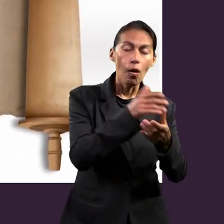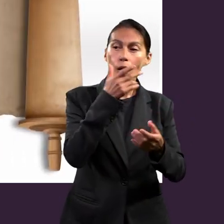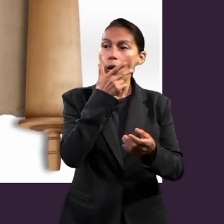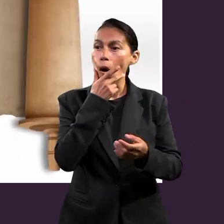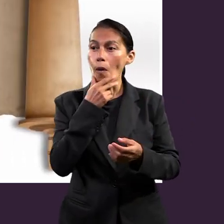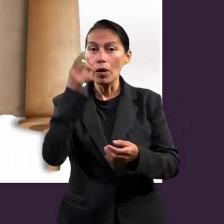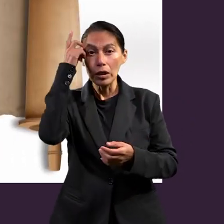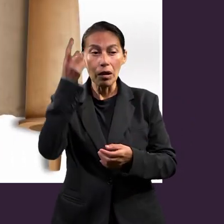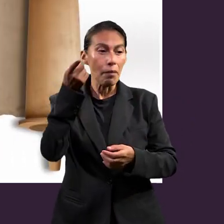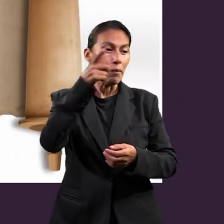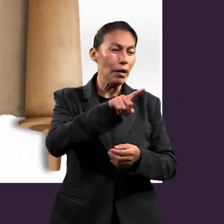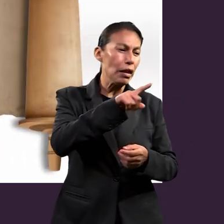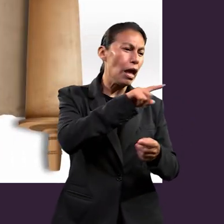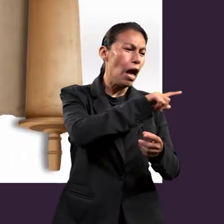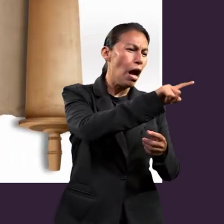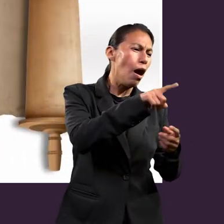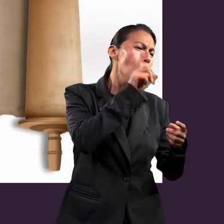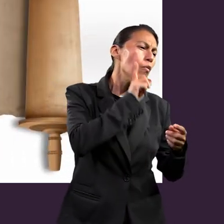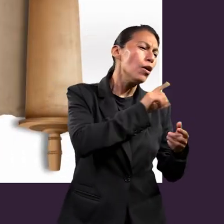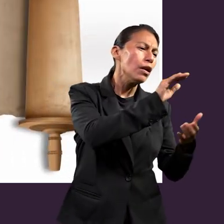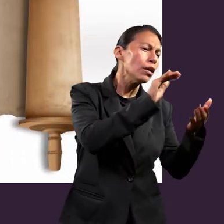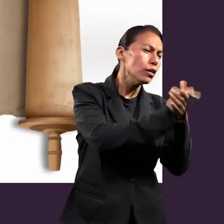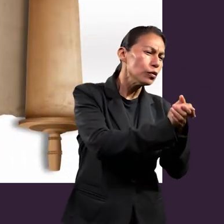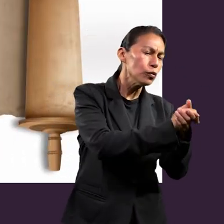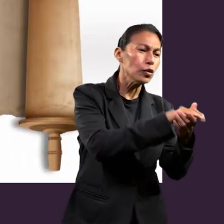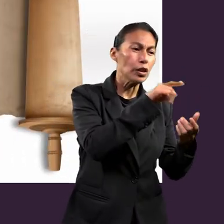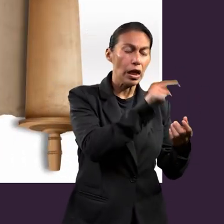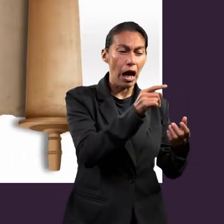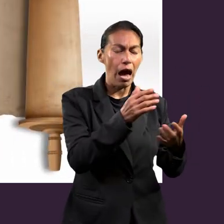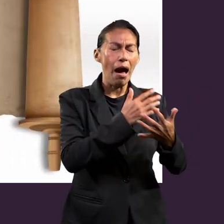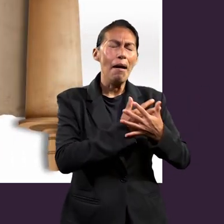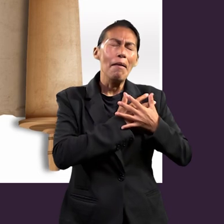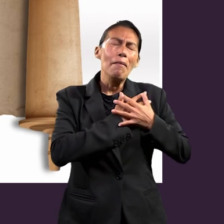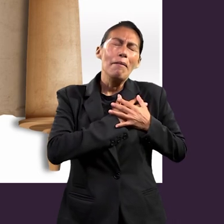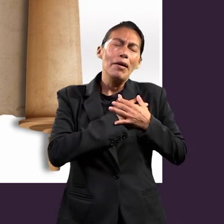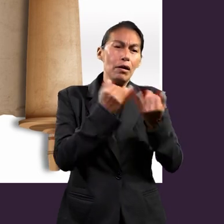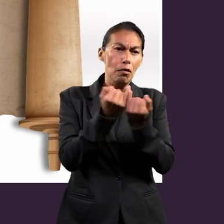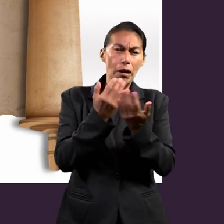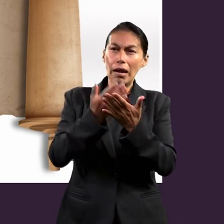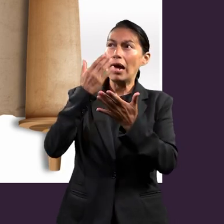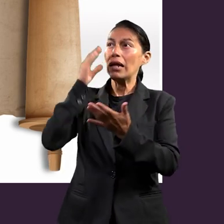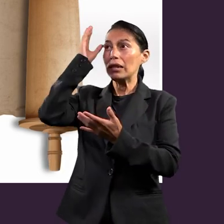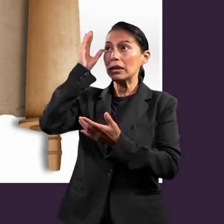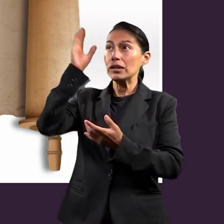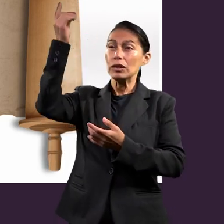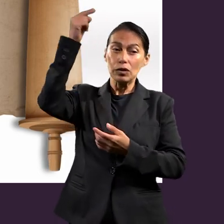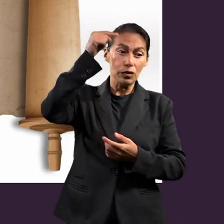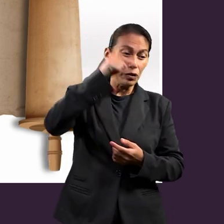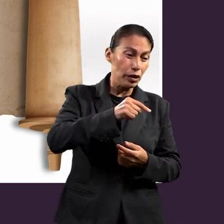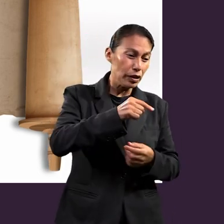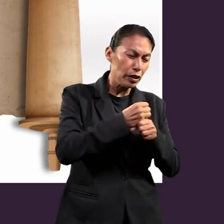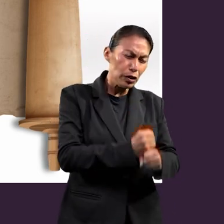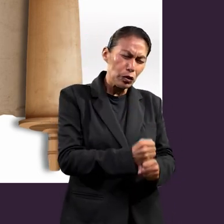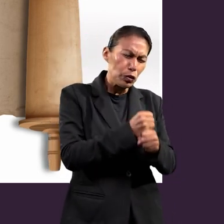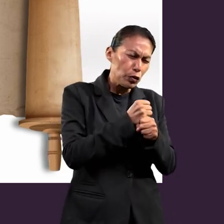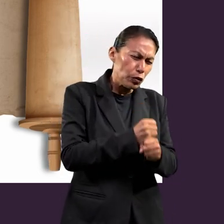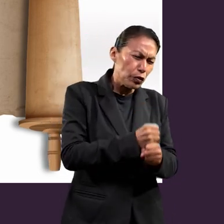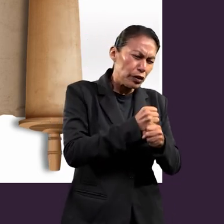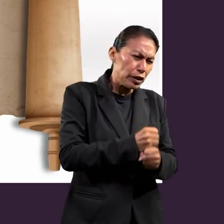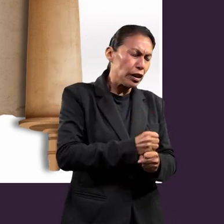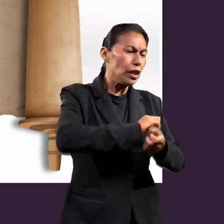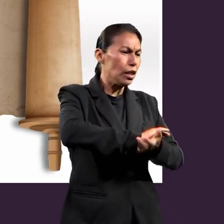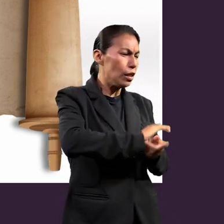Maridos, amen a sus mujeres, así como Cristo amó a la iglesia y se entregó a sí mismo por ella,